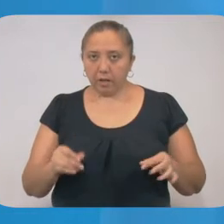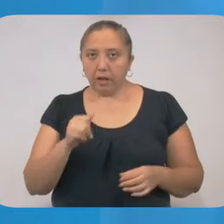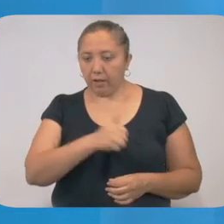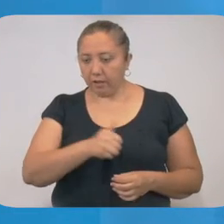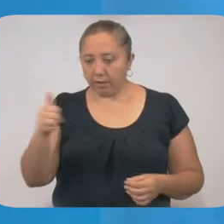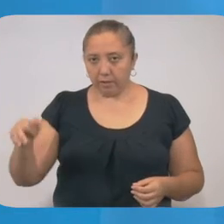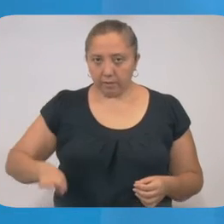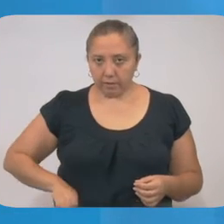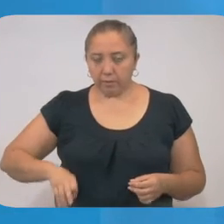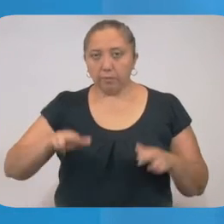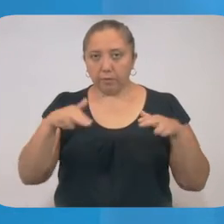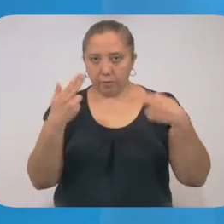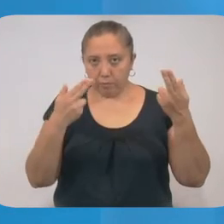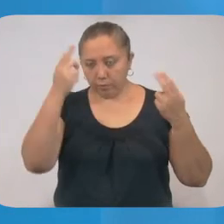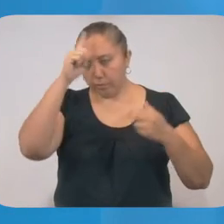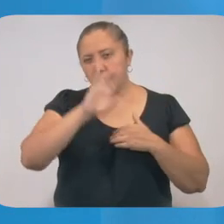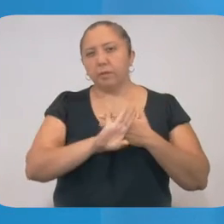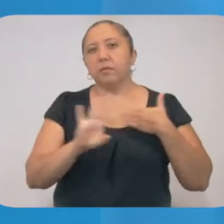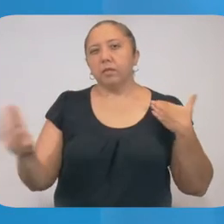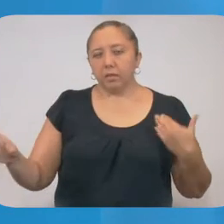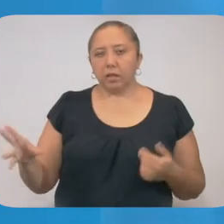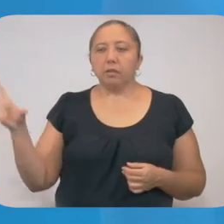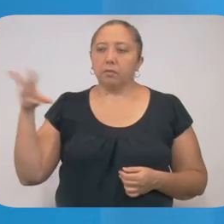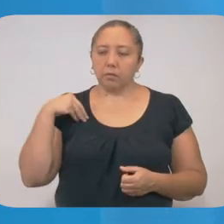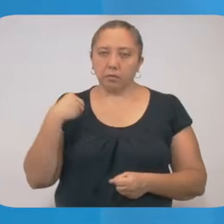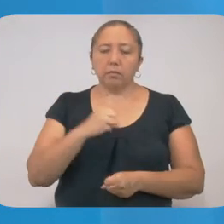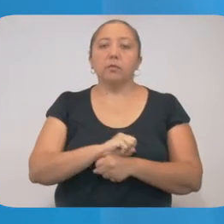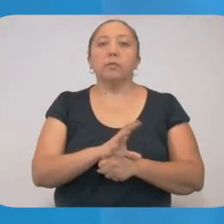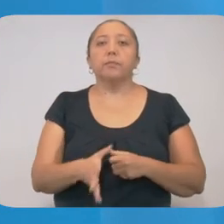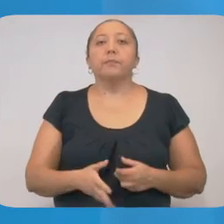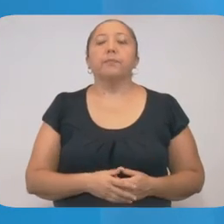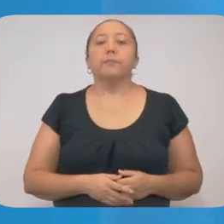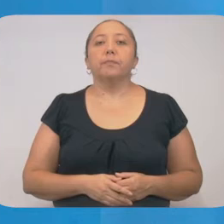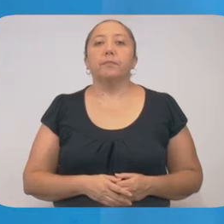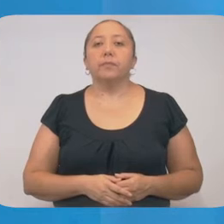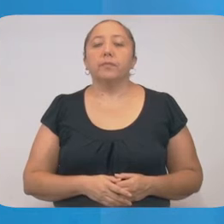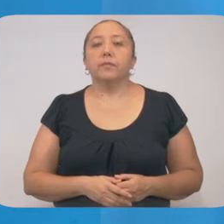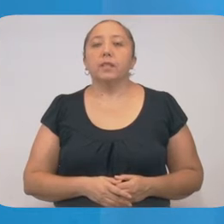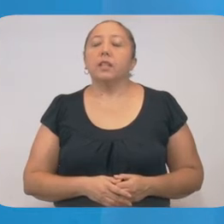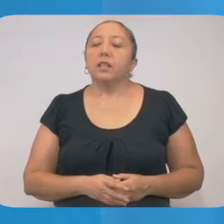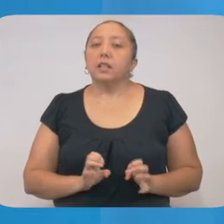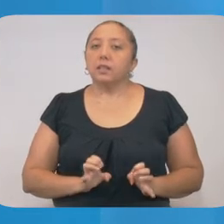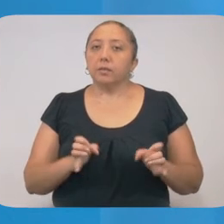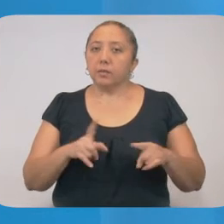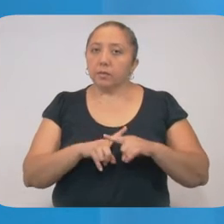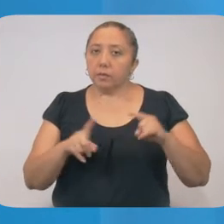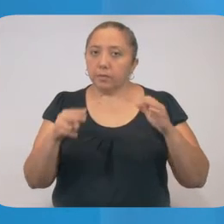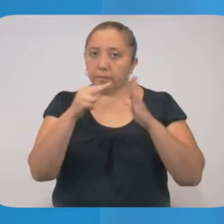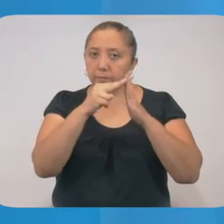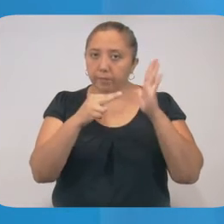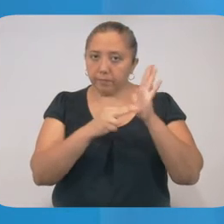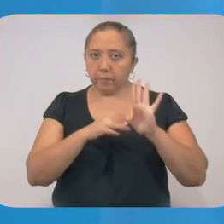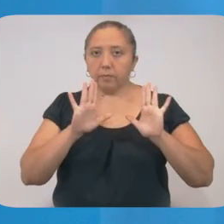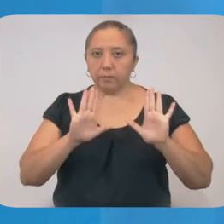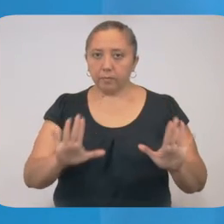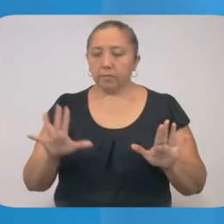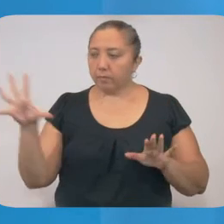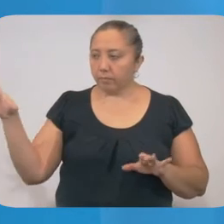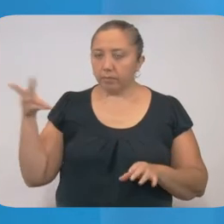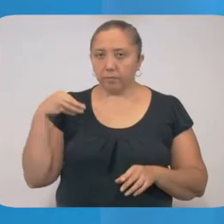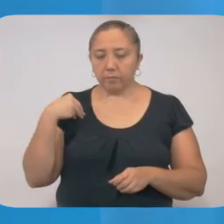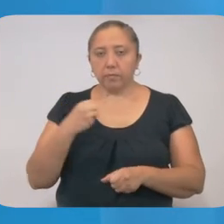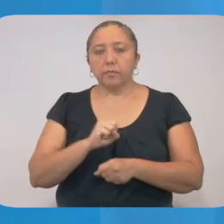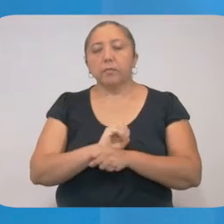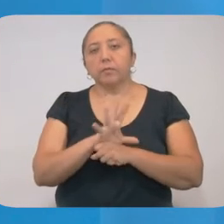comercial para prevenir y evitar contagios por coronavirus. Se han establecido diversas medidas para frenar el avance del